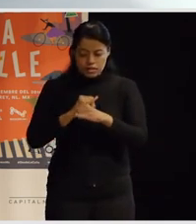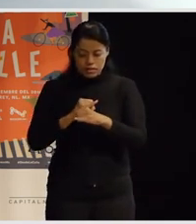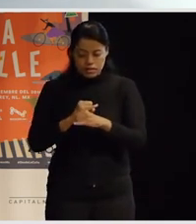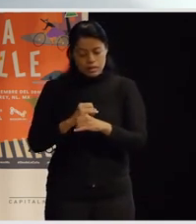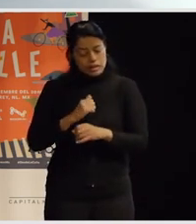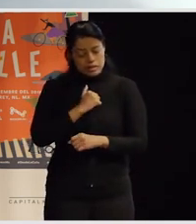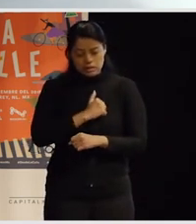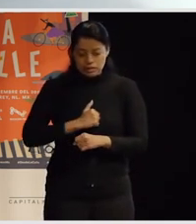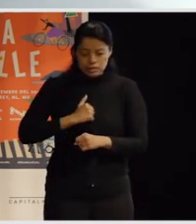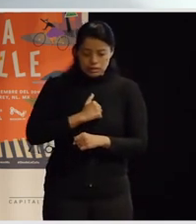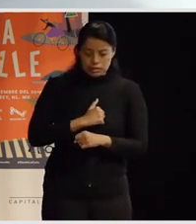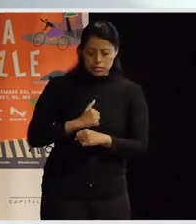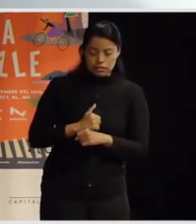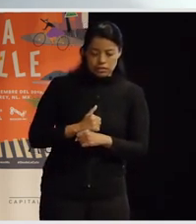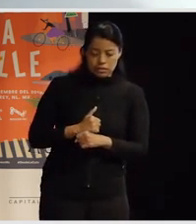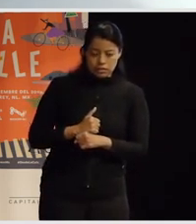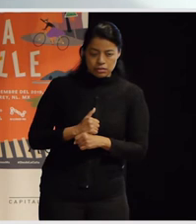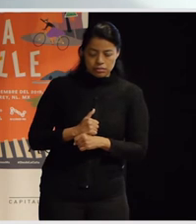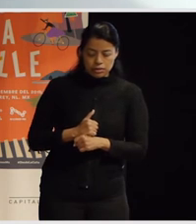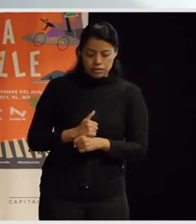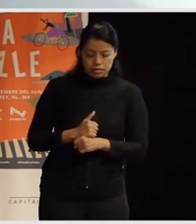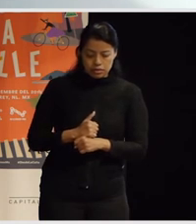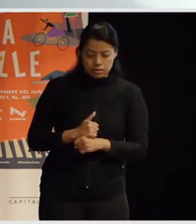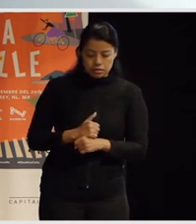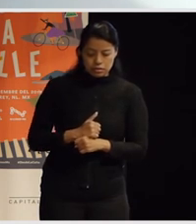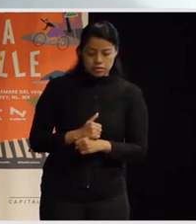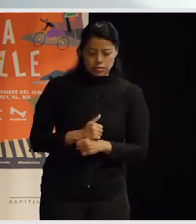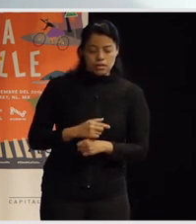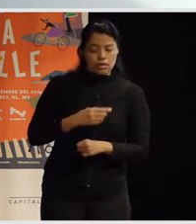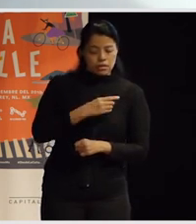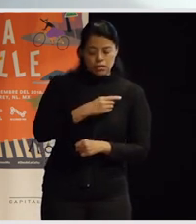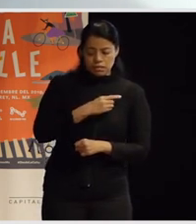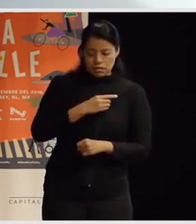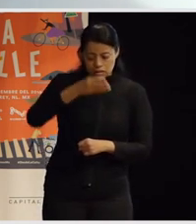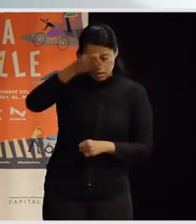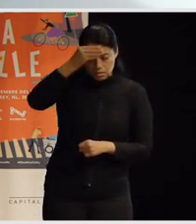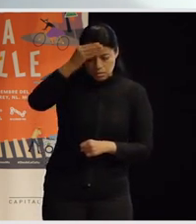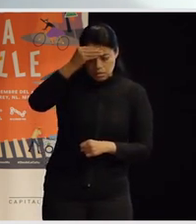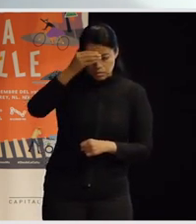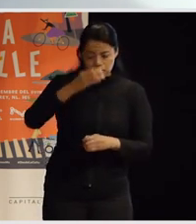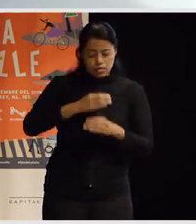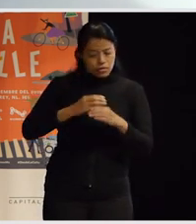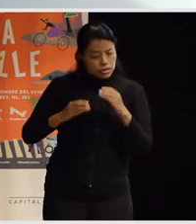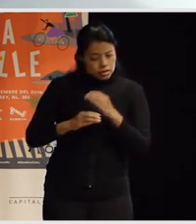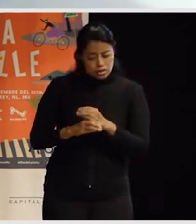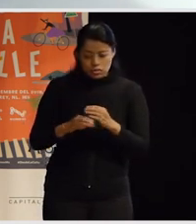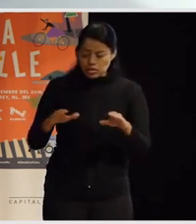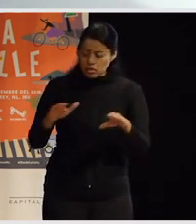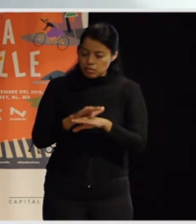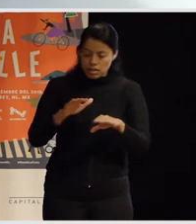lamentablemente bueno de lo que hemos aprendido básicamente las cosas cambian